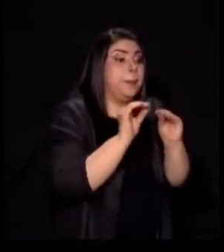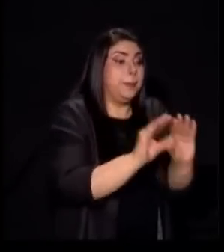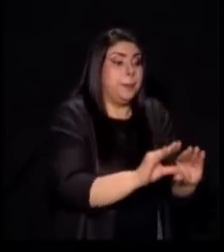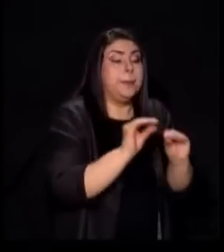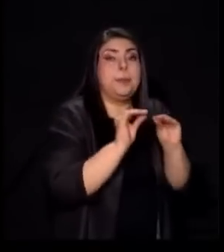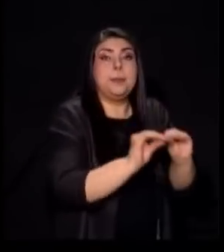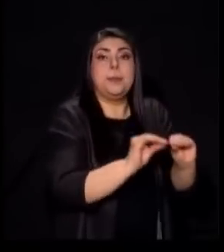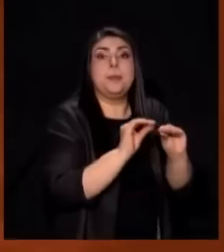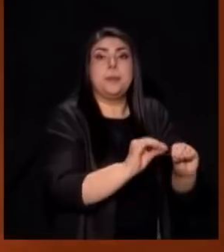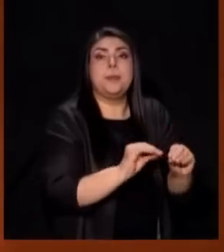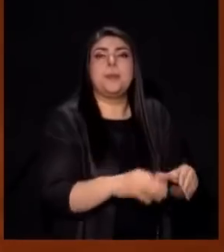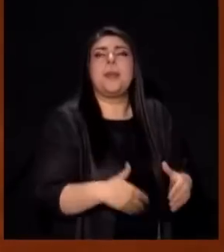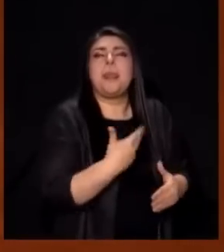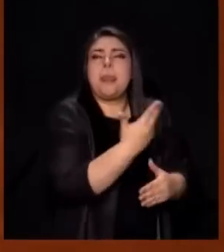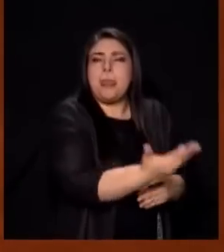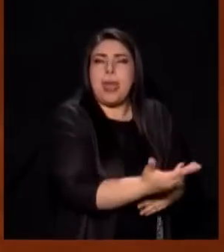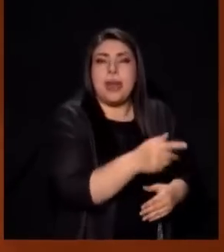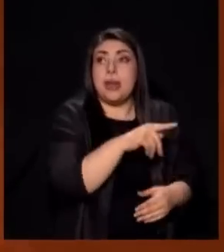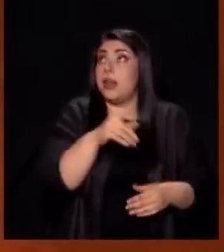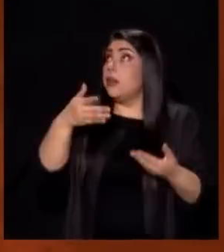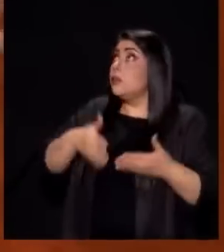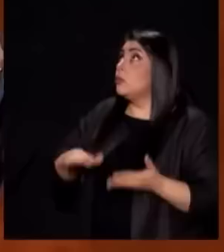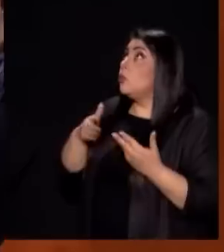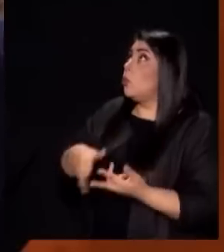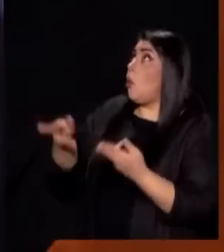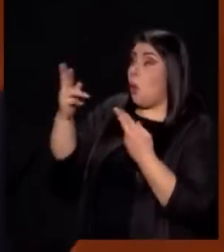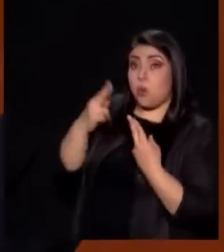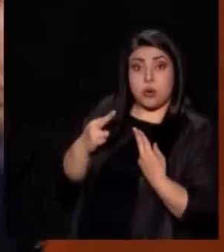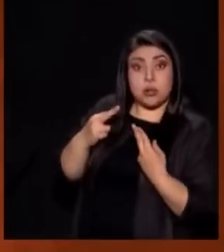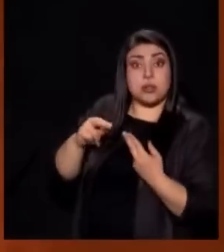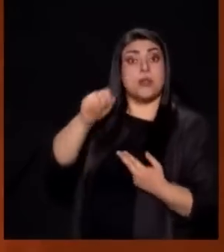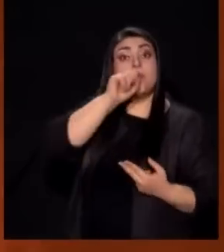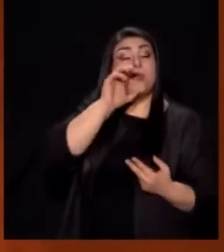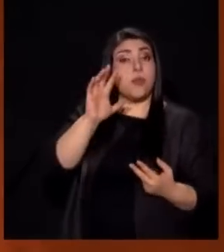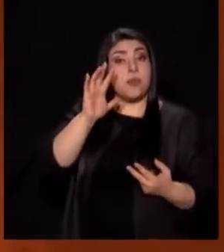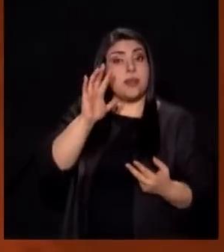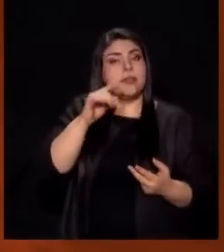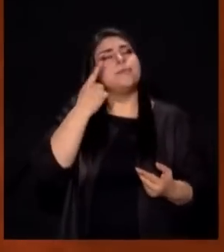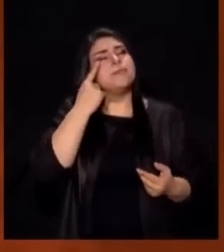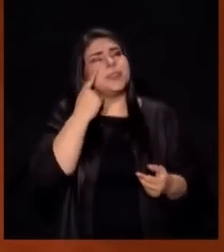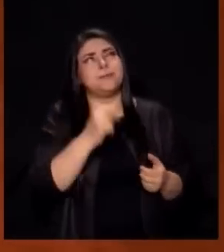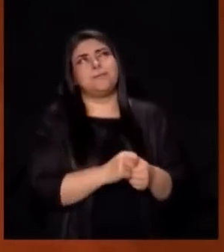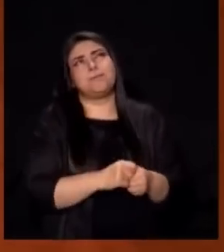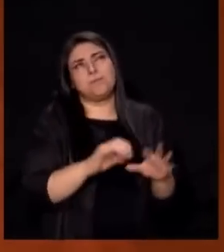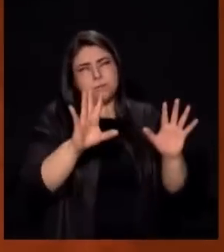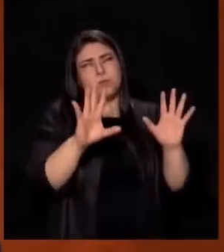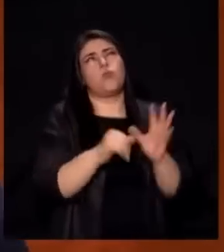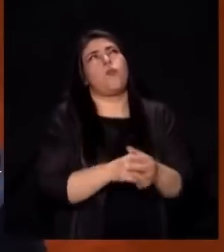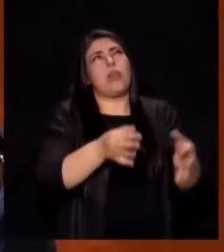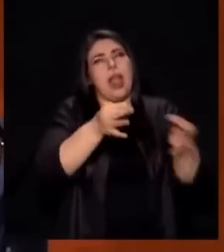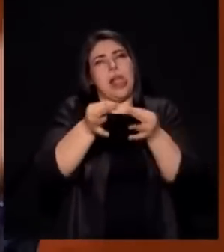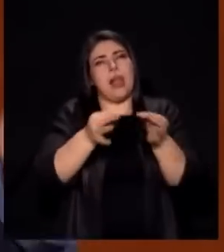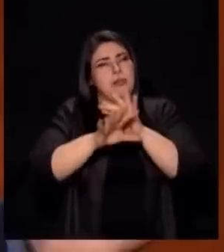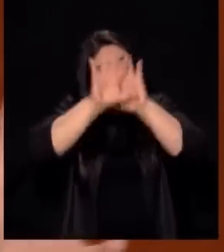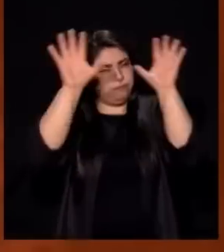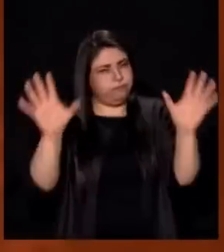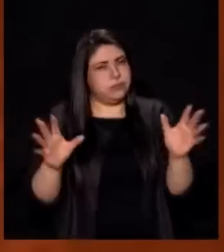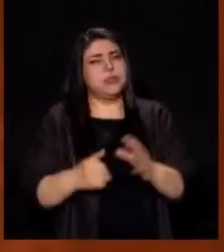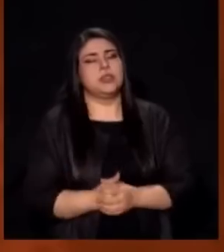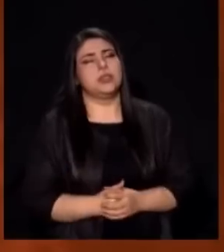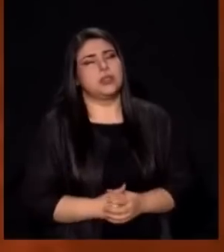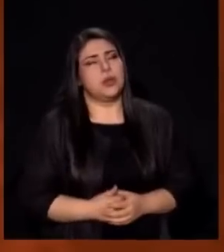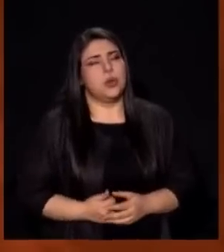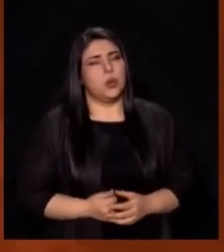¿Cómo Quisiera Explicar Esto Cuando Dios Nos Ha Hecho Promesas Muchos De Ustedes Con